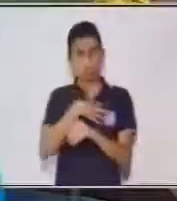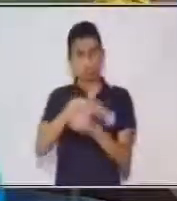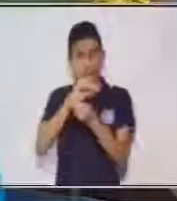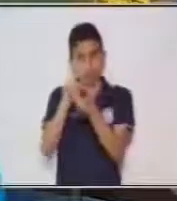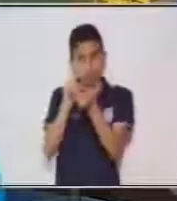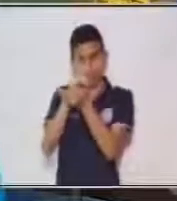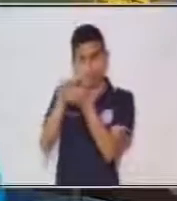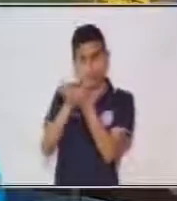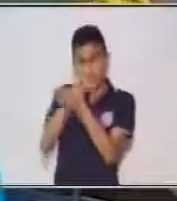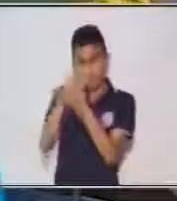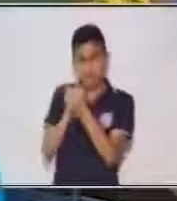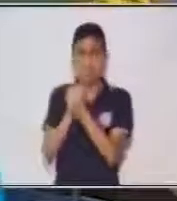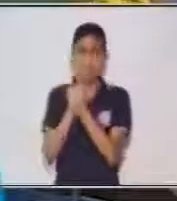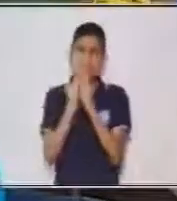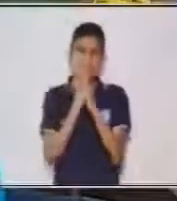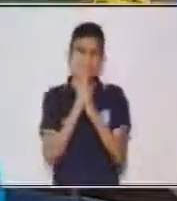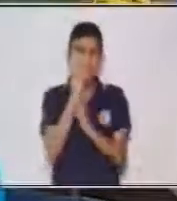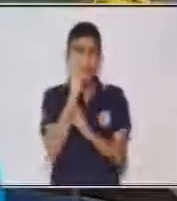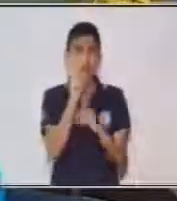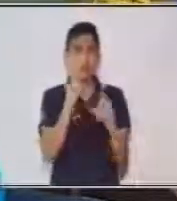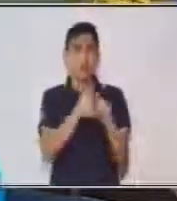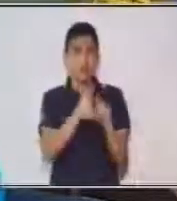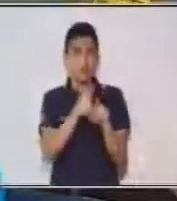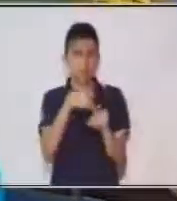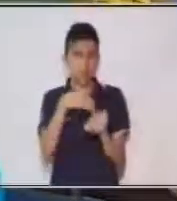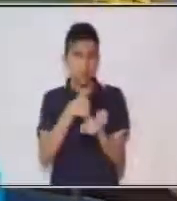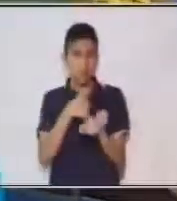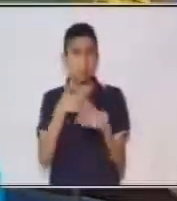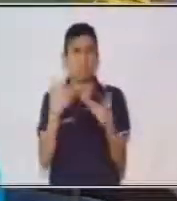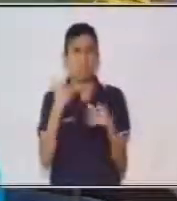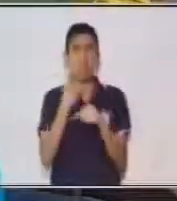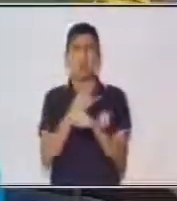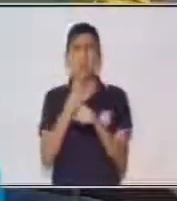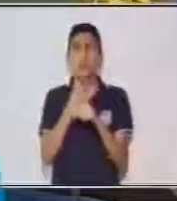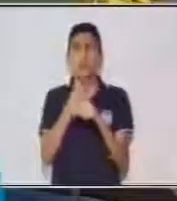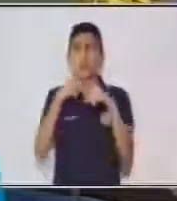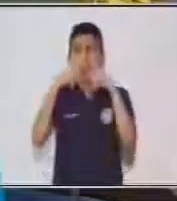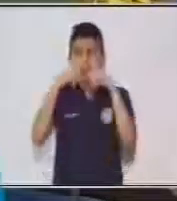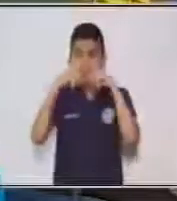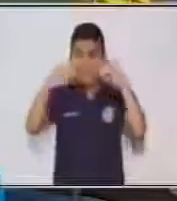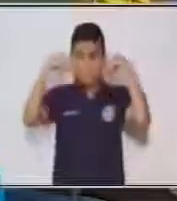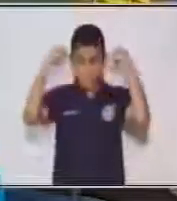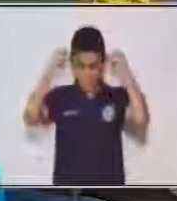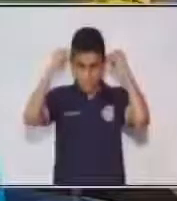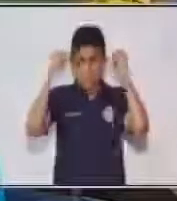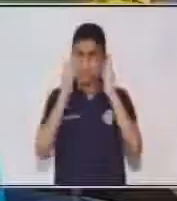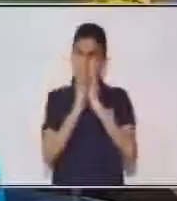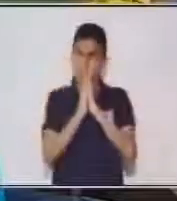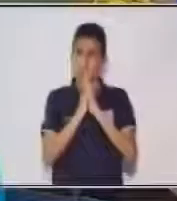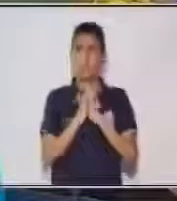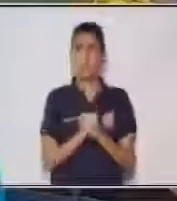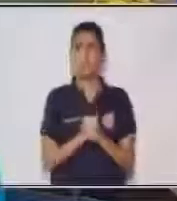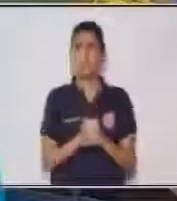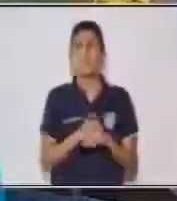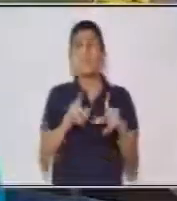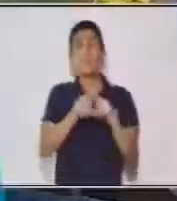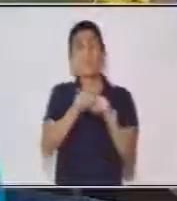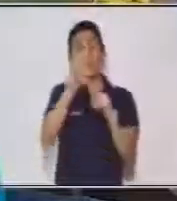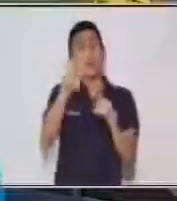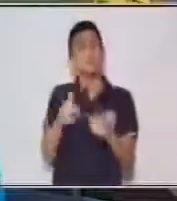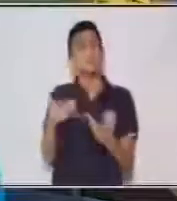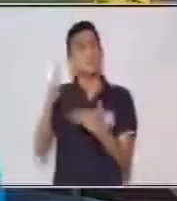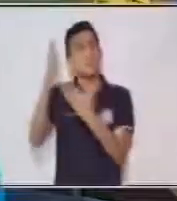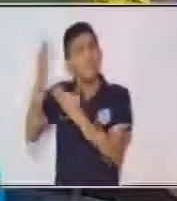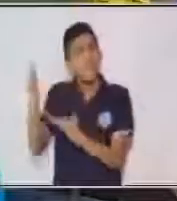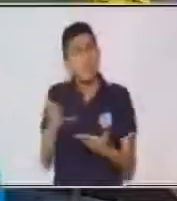gel constantemente y, sobre todo, nuestras mascarillas. Le vamos a dar la bienvenida